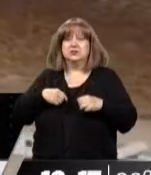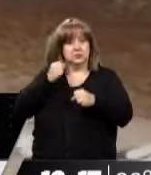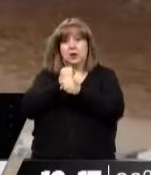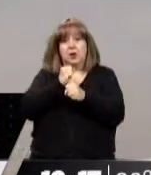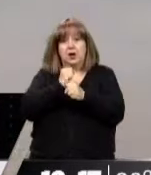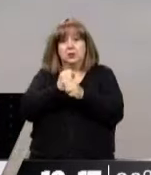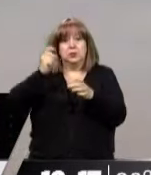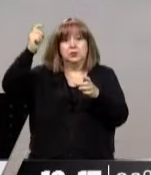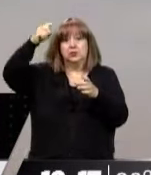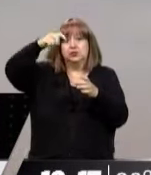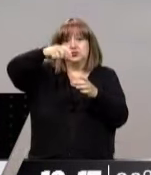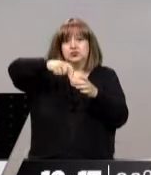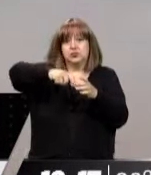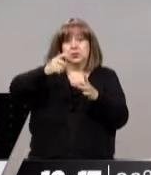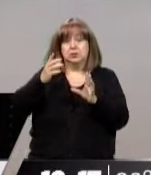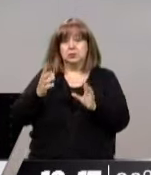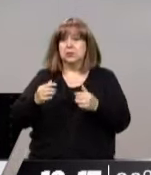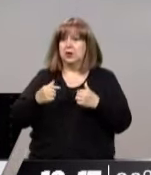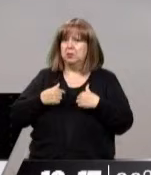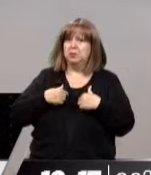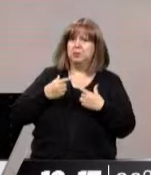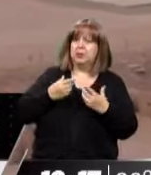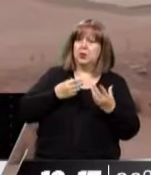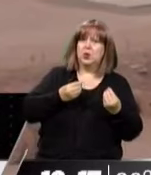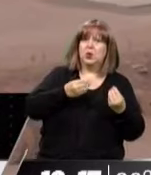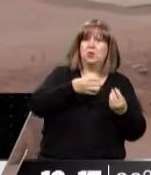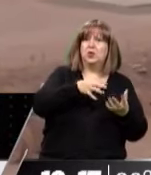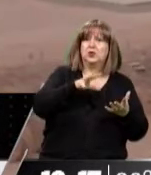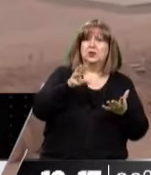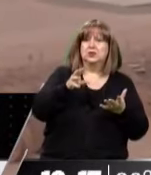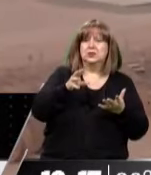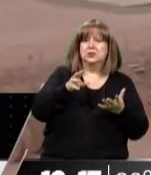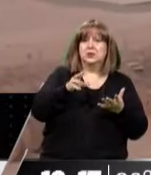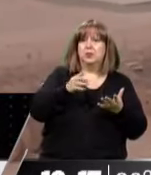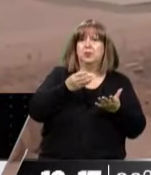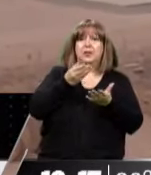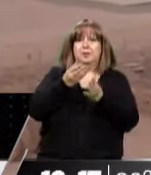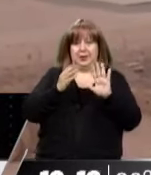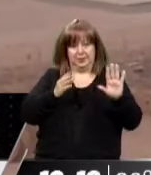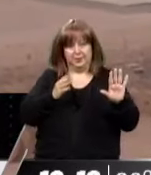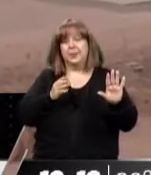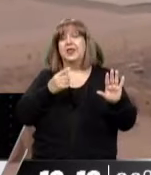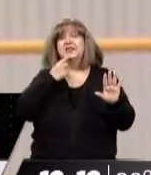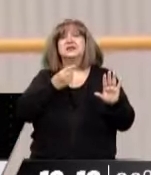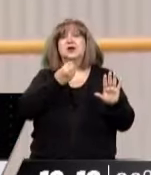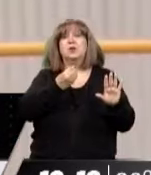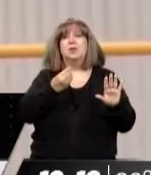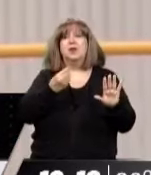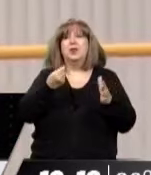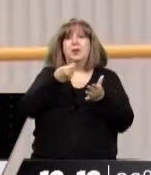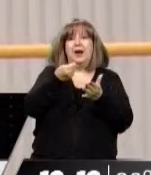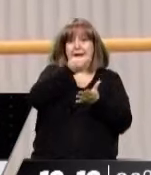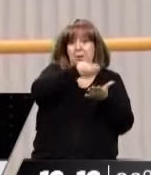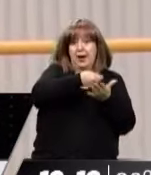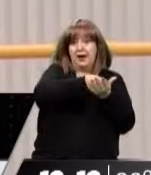Lo está explotando la Emesa. ¿Pueden reclamar regarías desde el momento en que se les salen hasta el tiempo? Sí, y completo esto porque hay otras 27 que tienen que